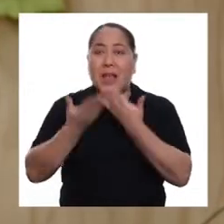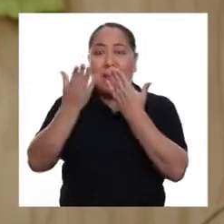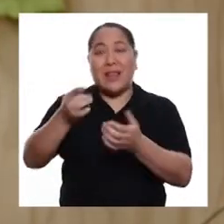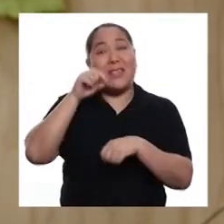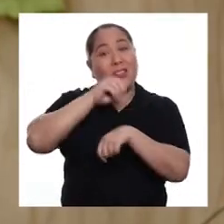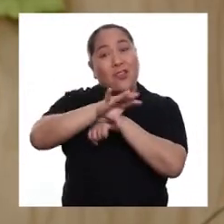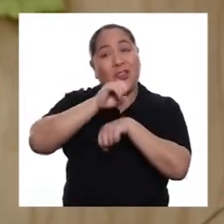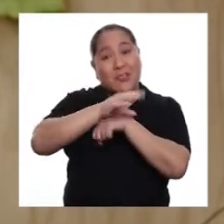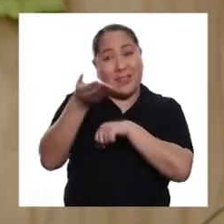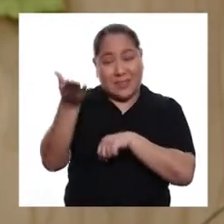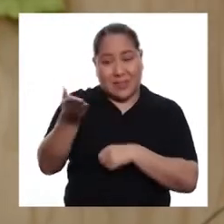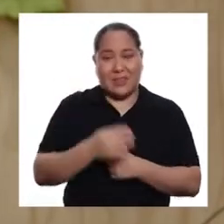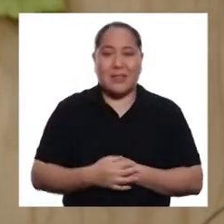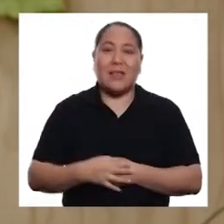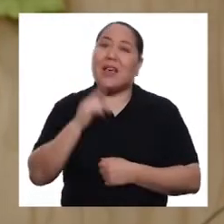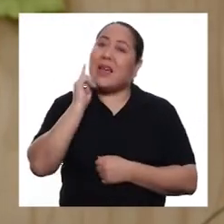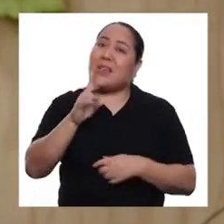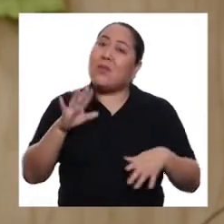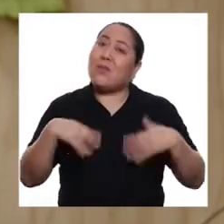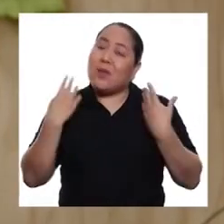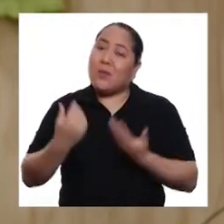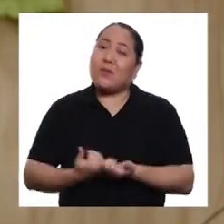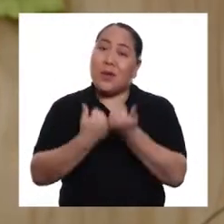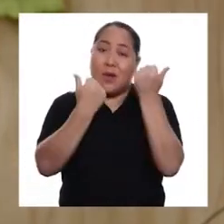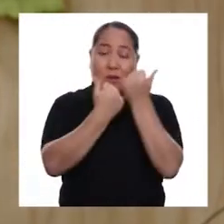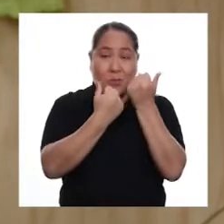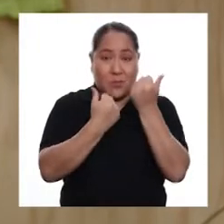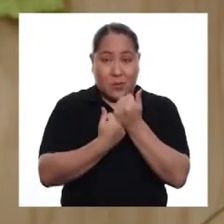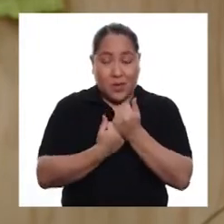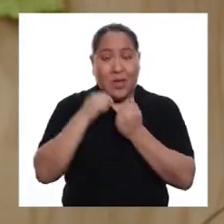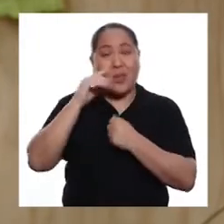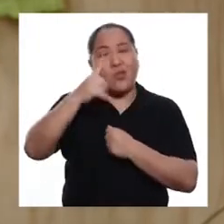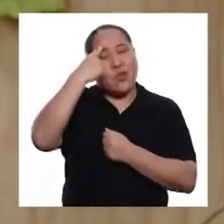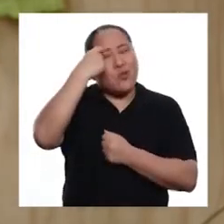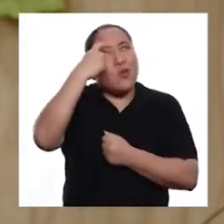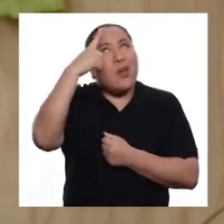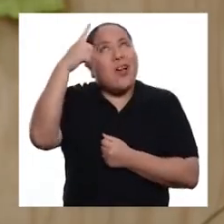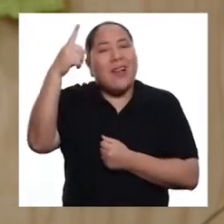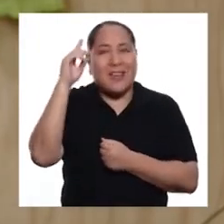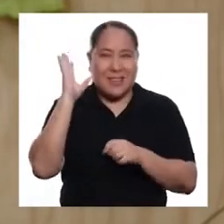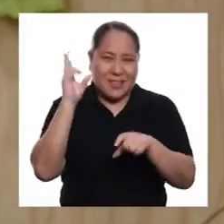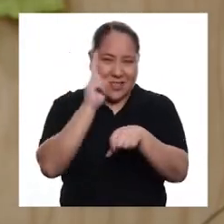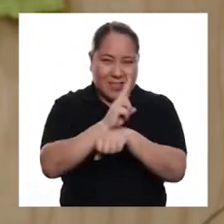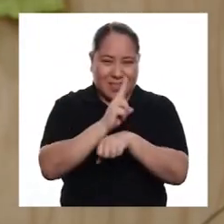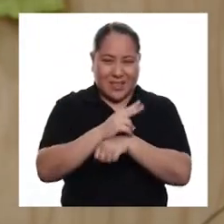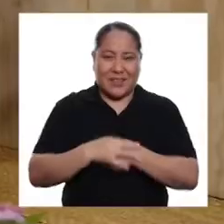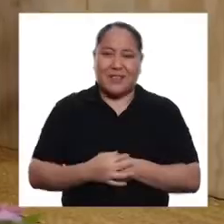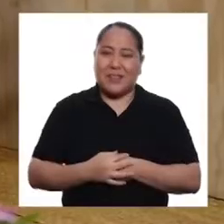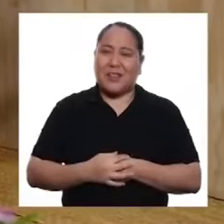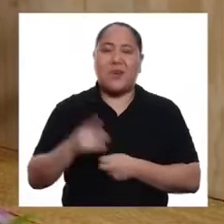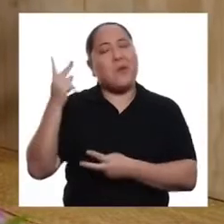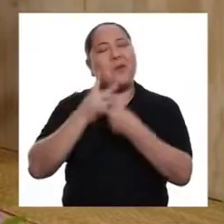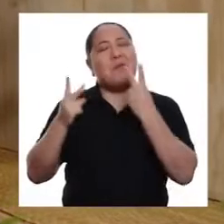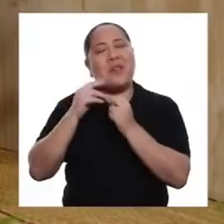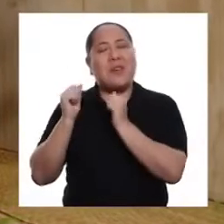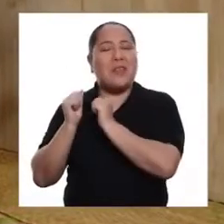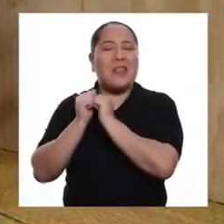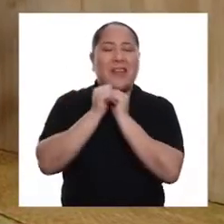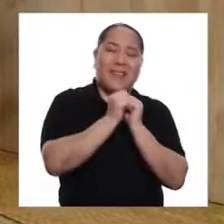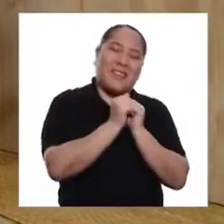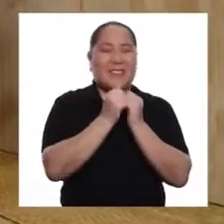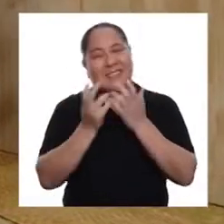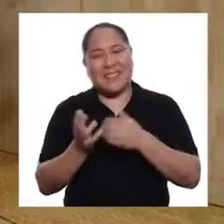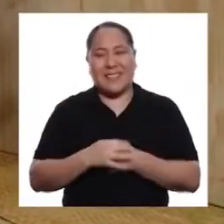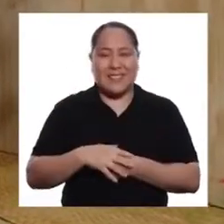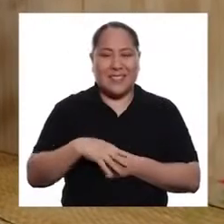que hacerle llegar estas recomendaciones. Así podremos contribuir a su sueño de ser veterinario. ¡Volveré con